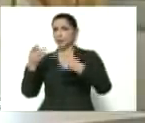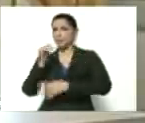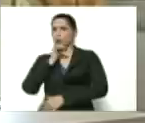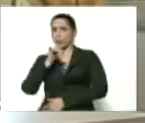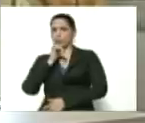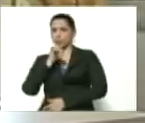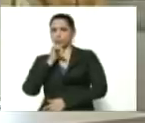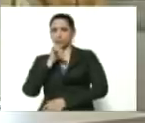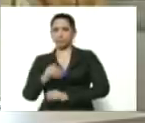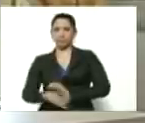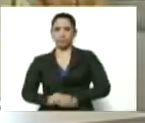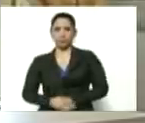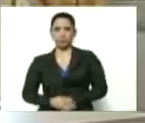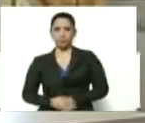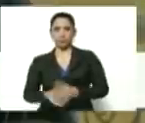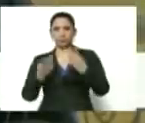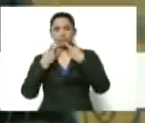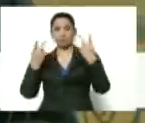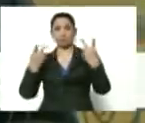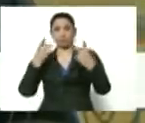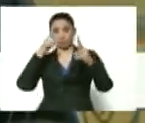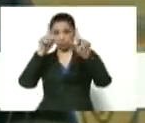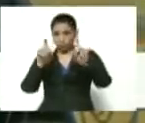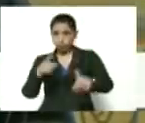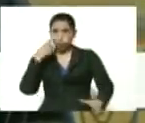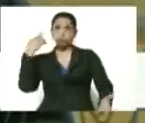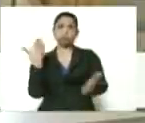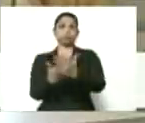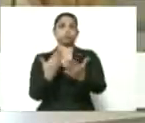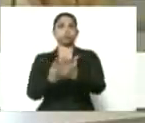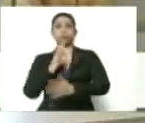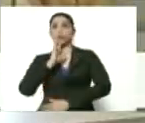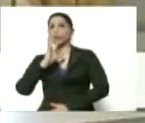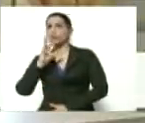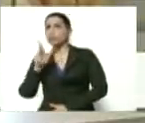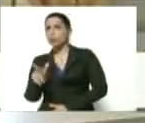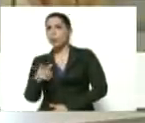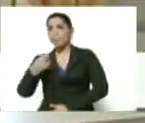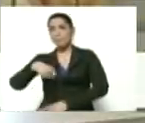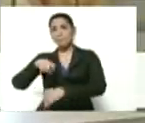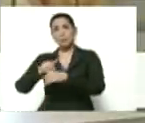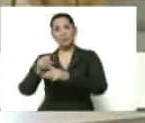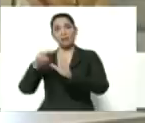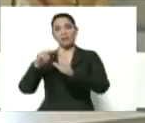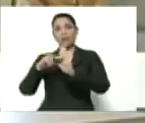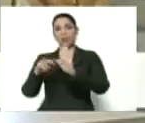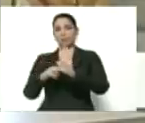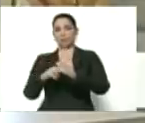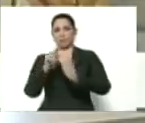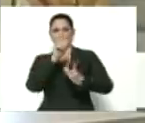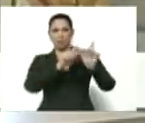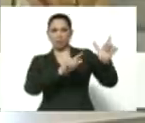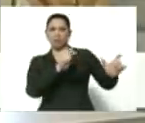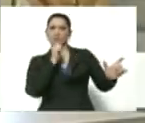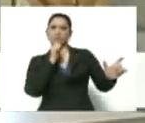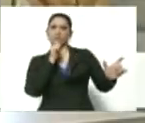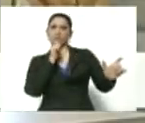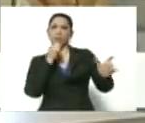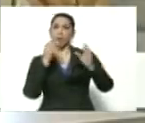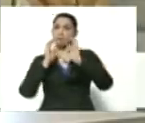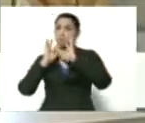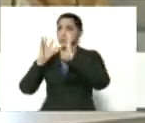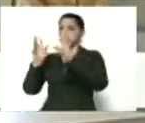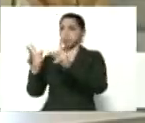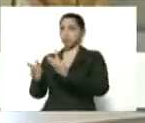y noticias y pruebas, testimonios de primer nivel. De lo que están declarando